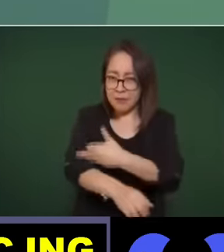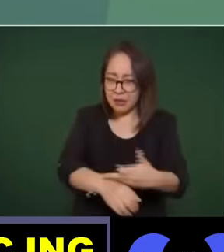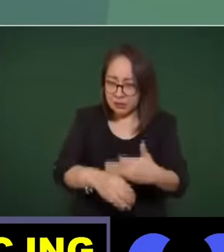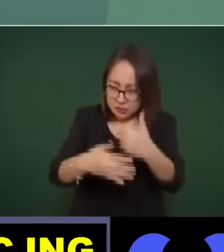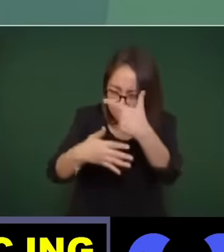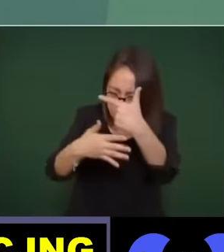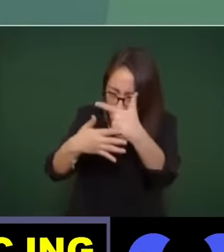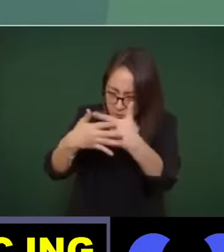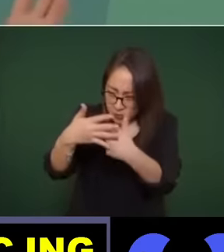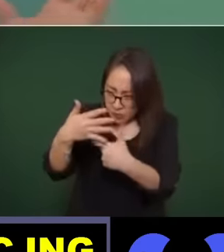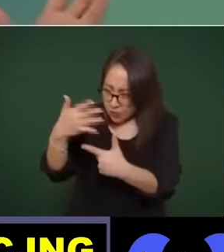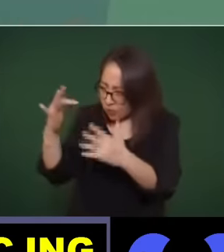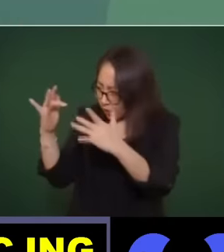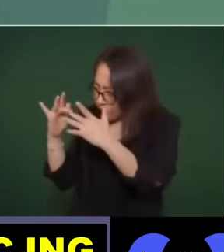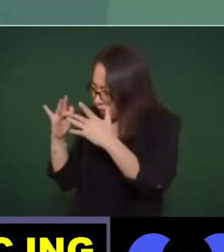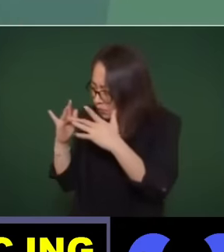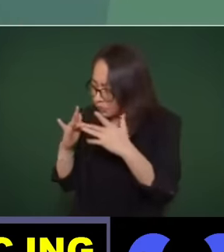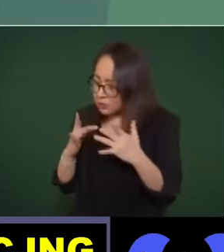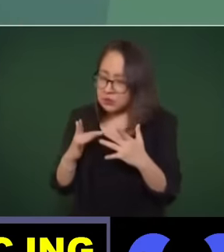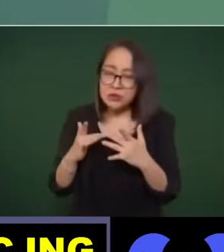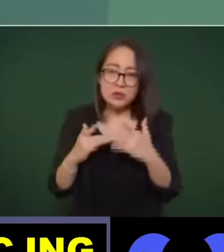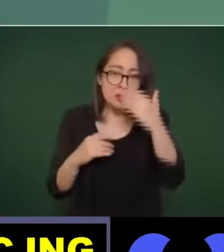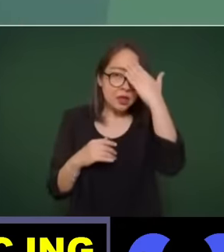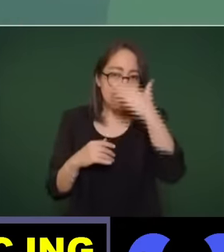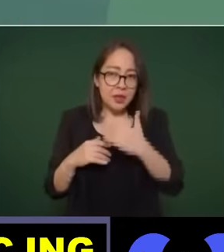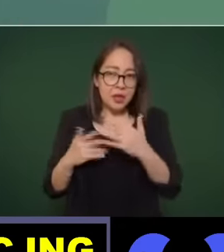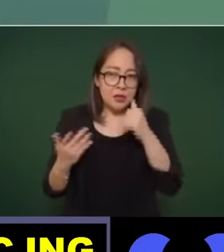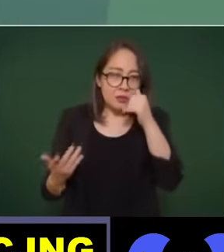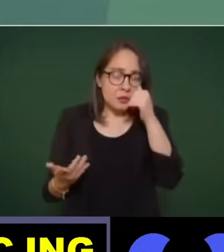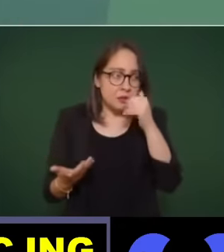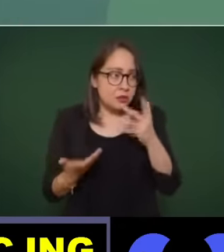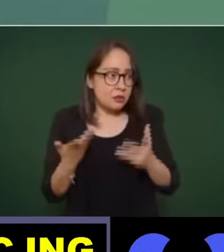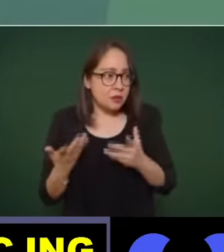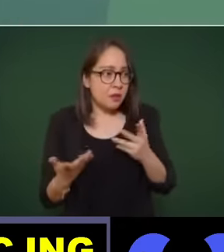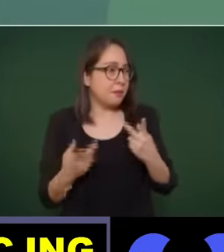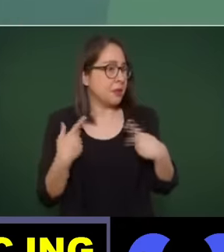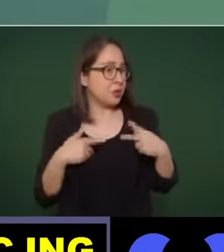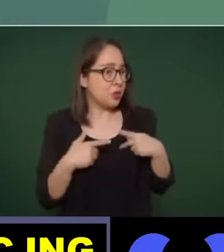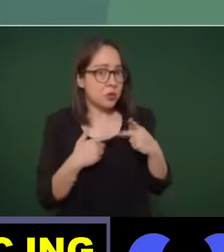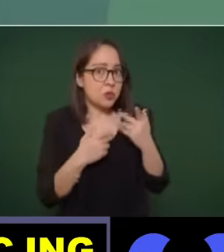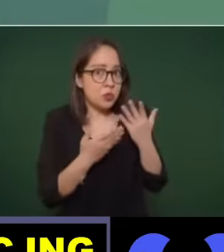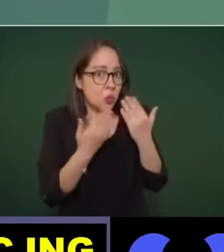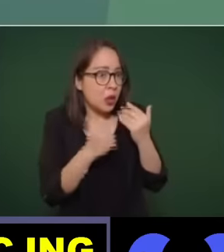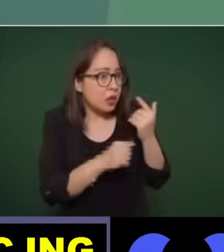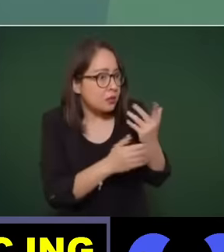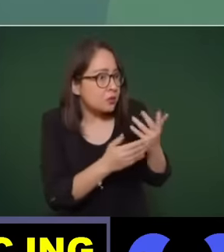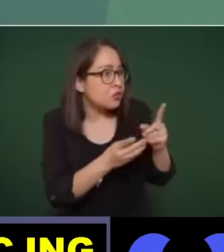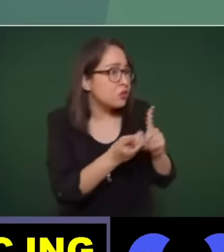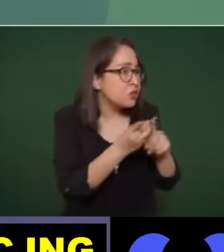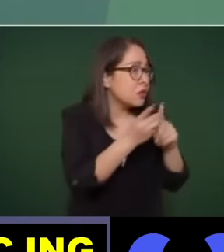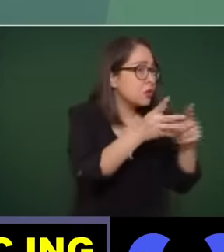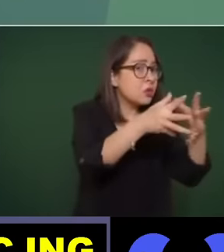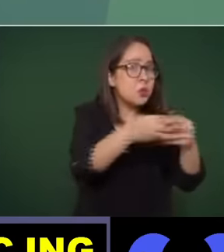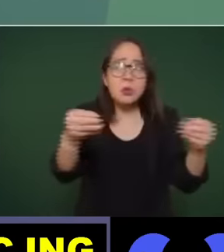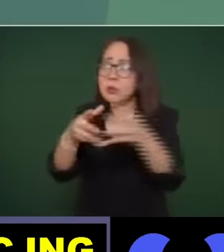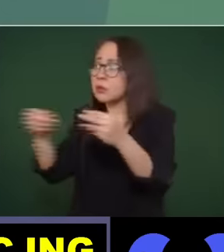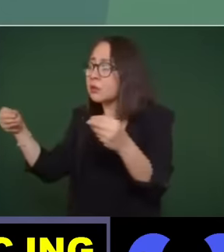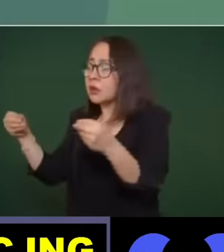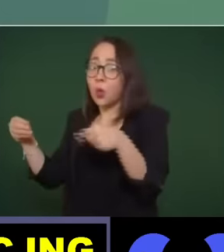este se sabía de un número de desaparecidos y otros heridos